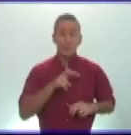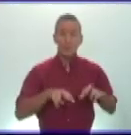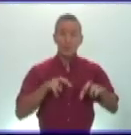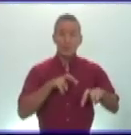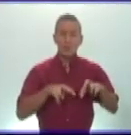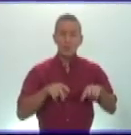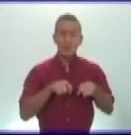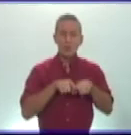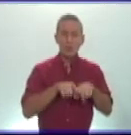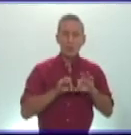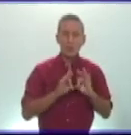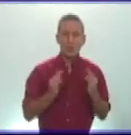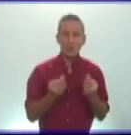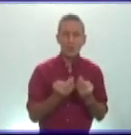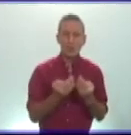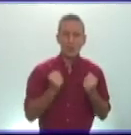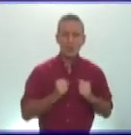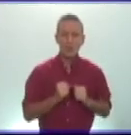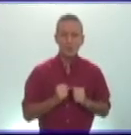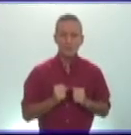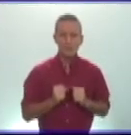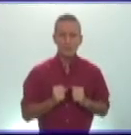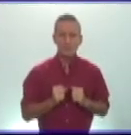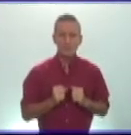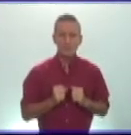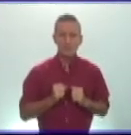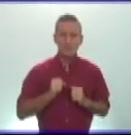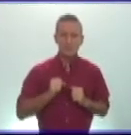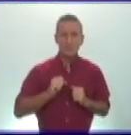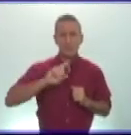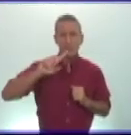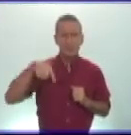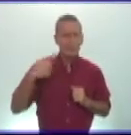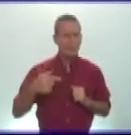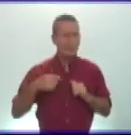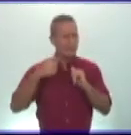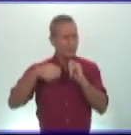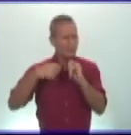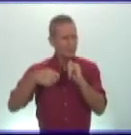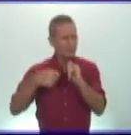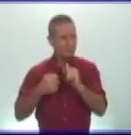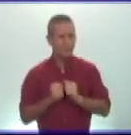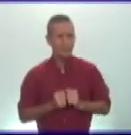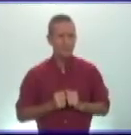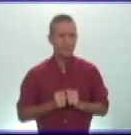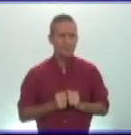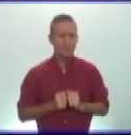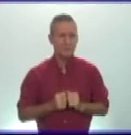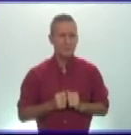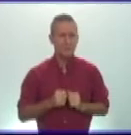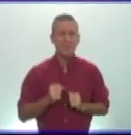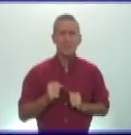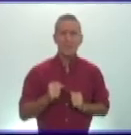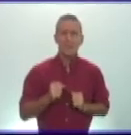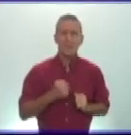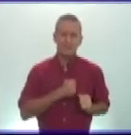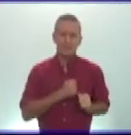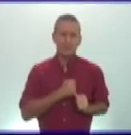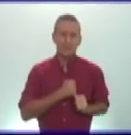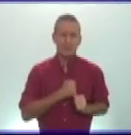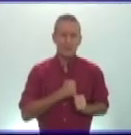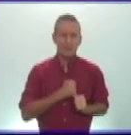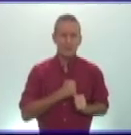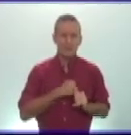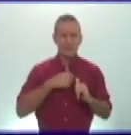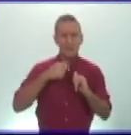familia el material que le vamos a proyectar en un próximo encuentro tal vez usted lo ha visto queremos compartirles con ustedes la película